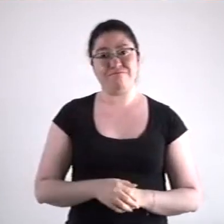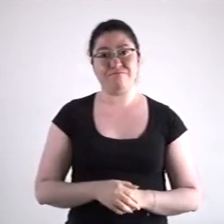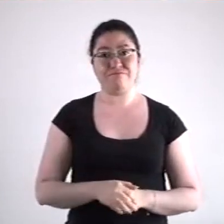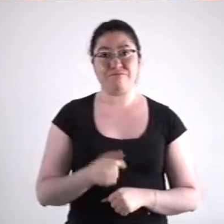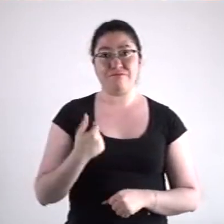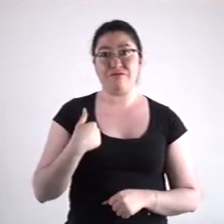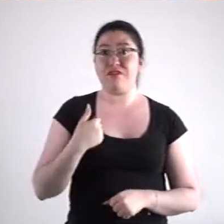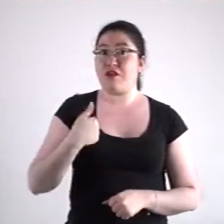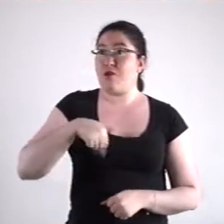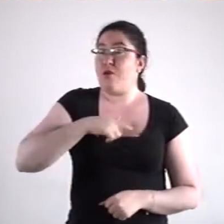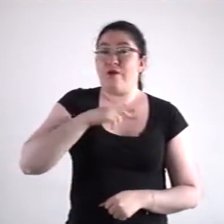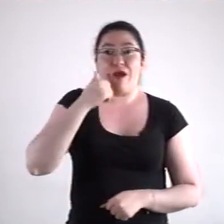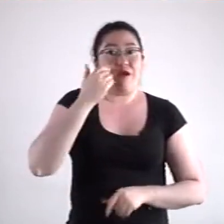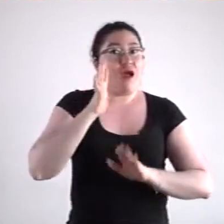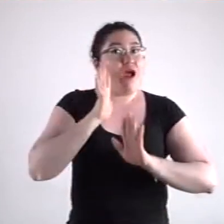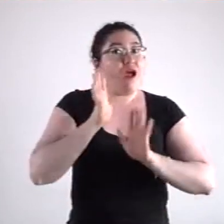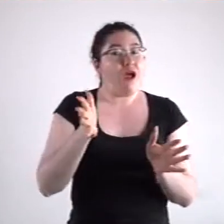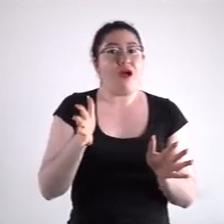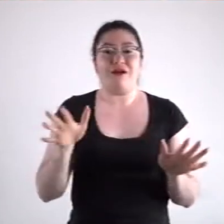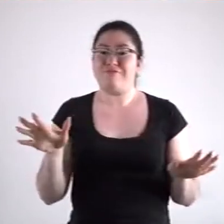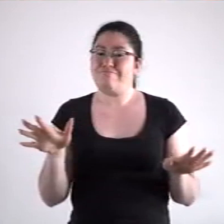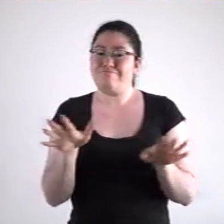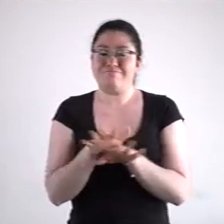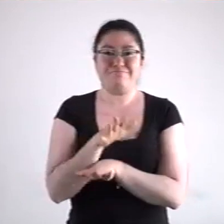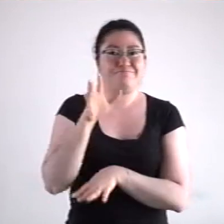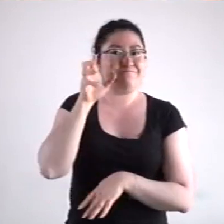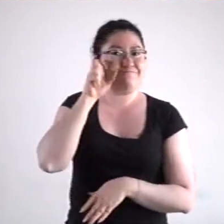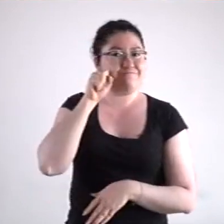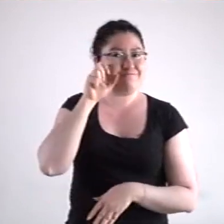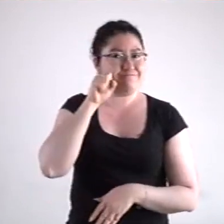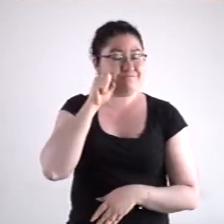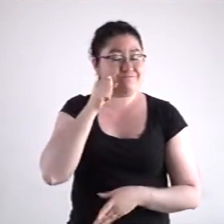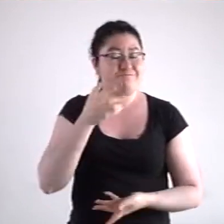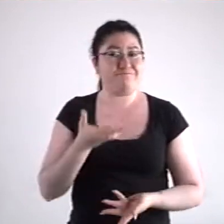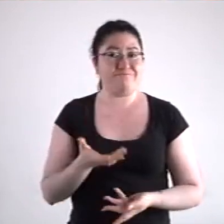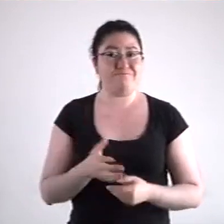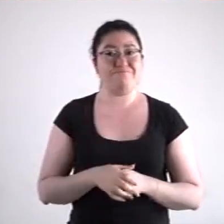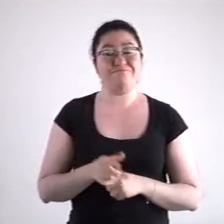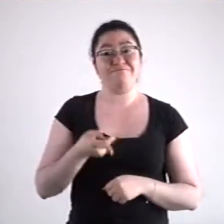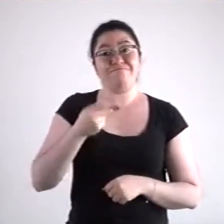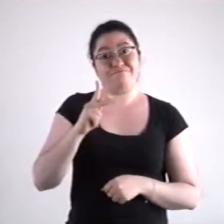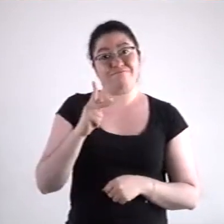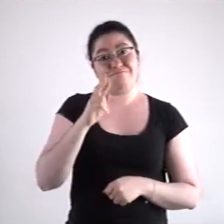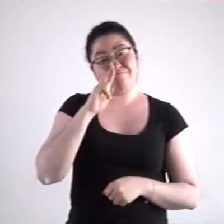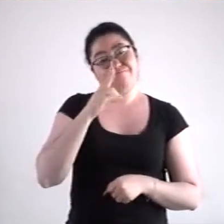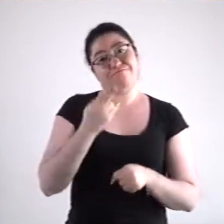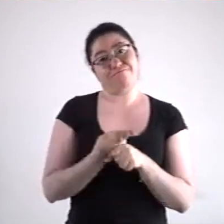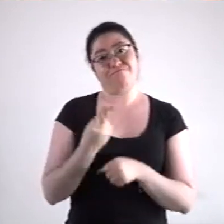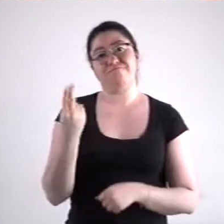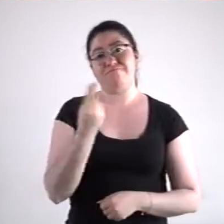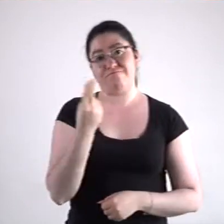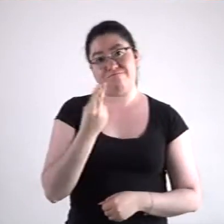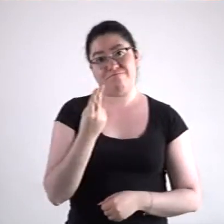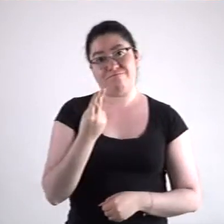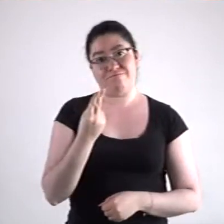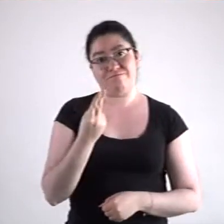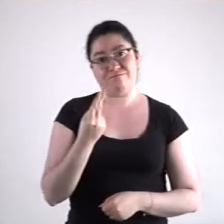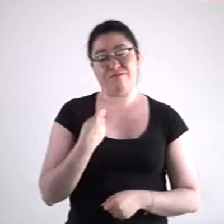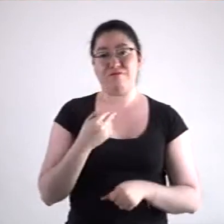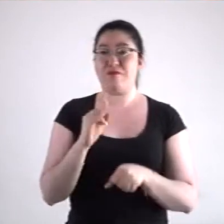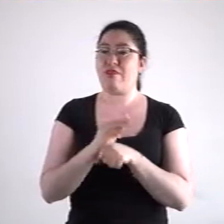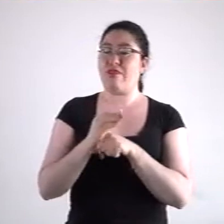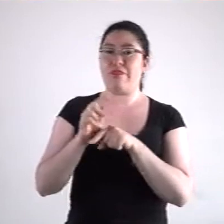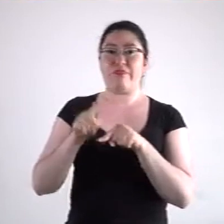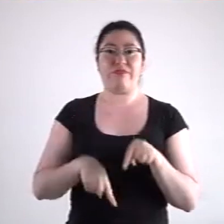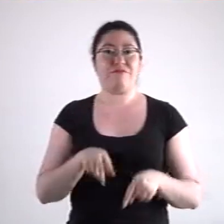que ya quisiéramos todos y todas pasar al semáforo naranja. Pero debemos ser responsables. No